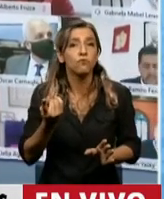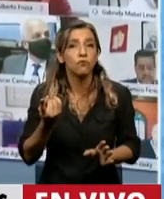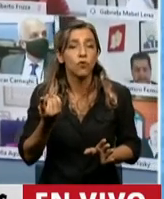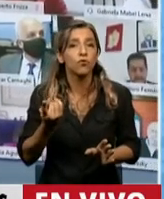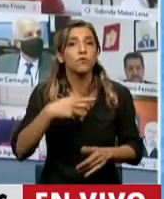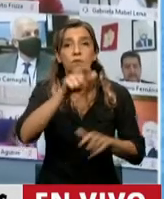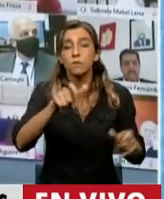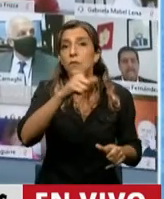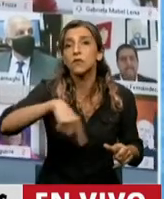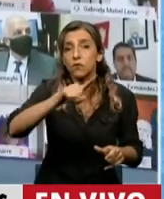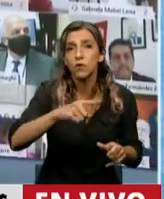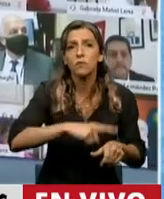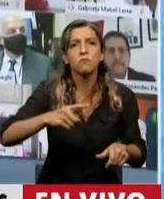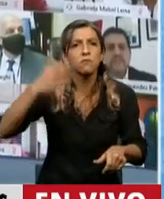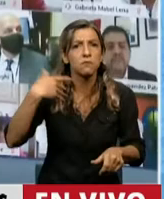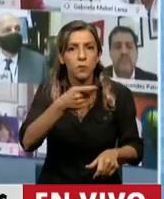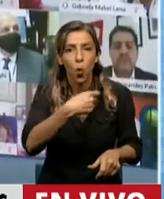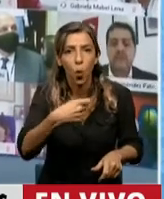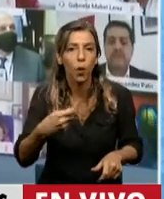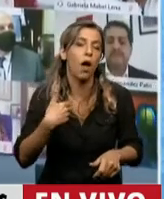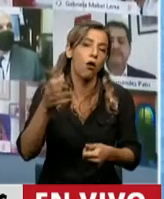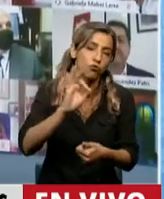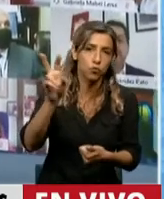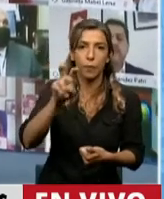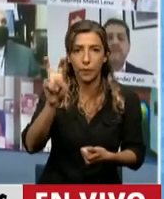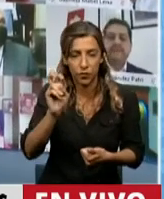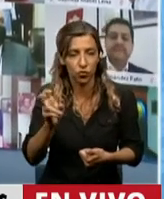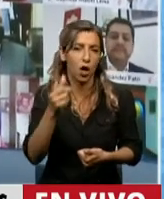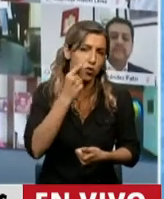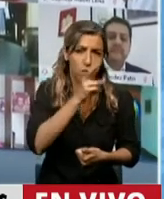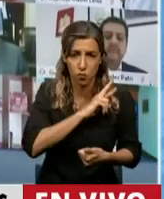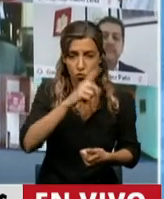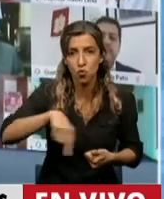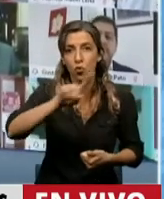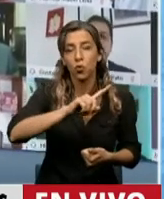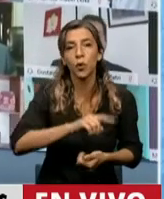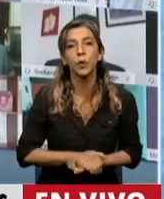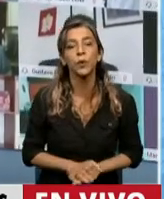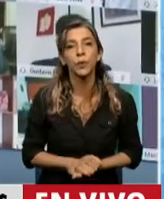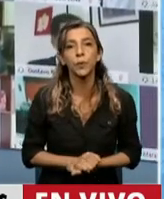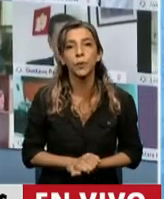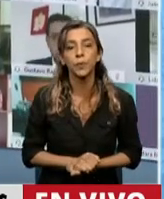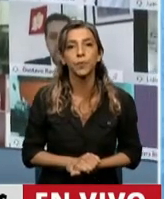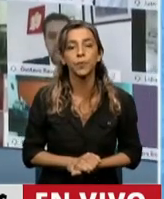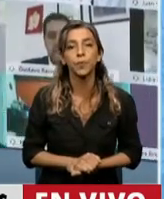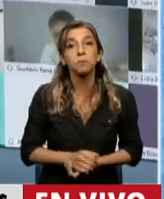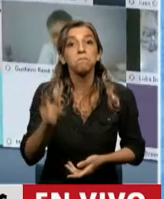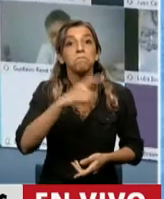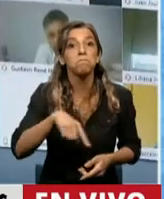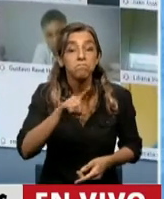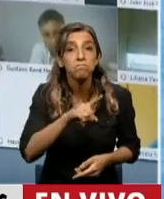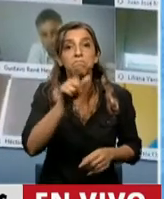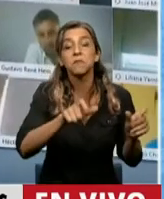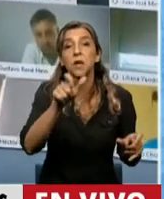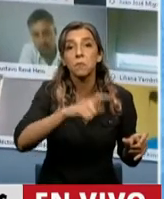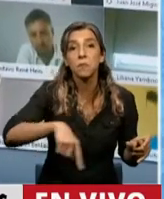jubiladas y jubilados o pensionadas y pensionados que están bajo el régimen